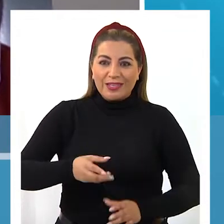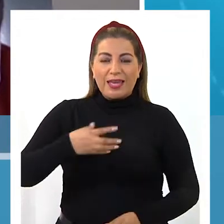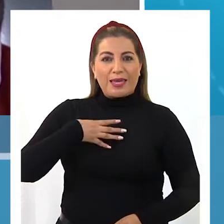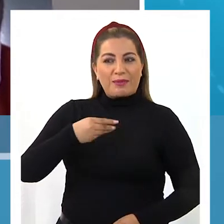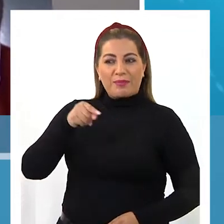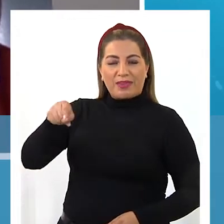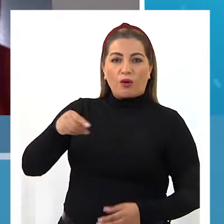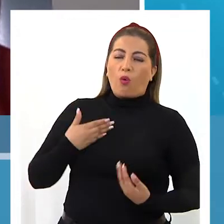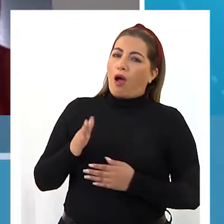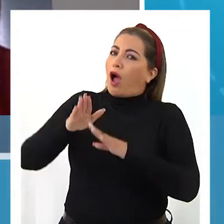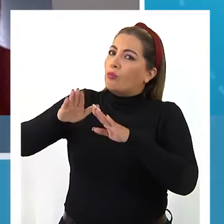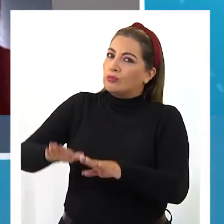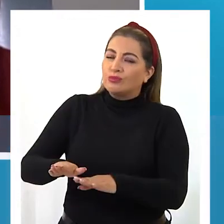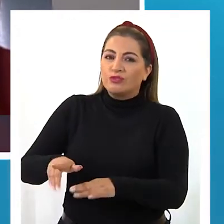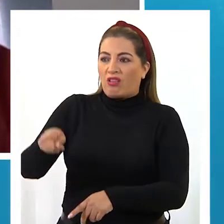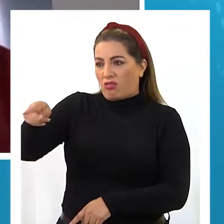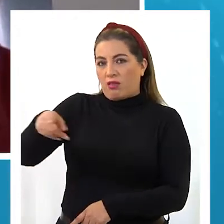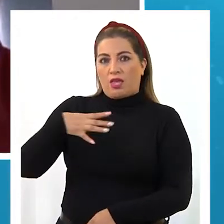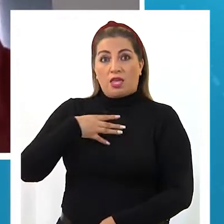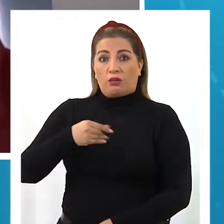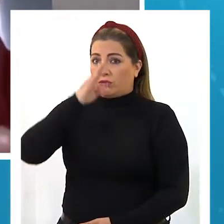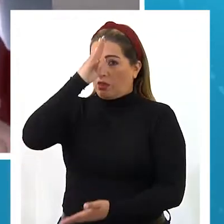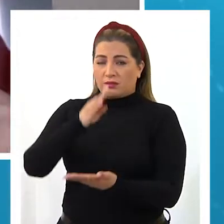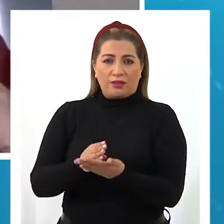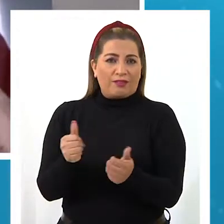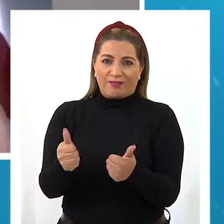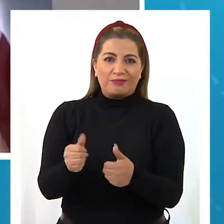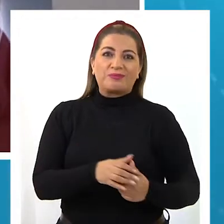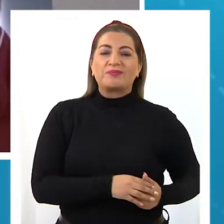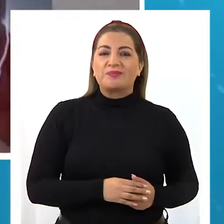y apoyarlo en lo que él decide y lo que hace bien.